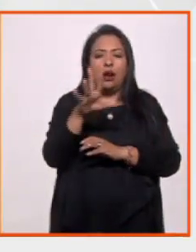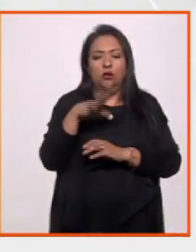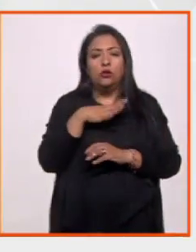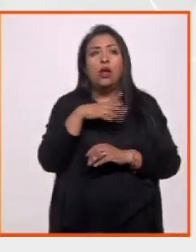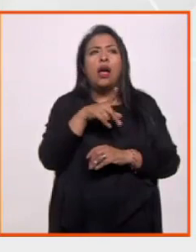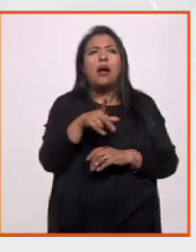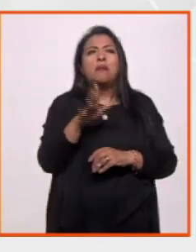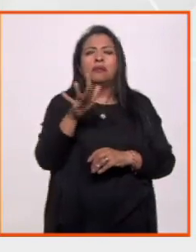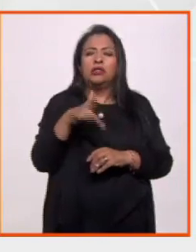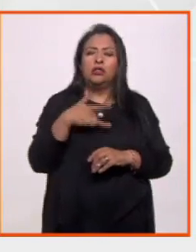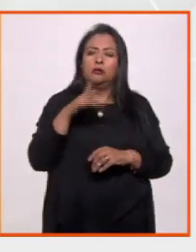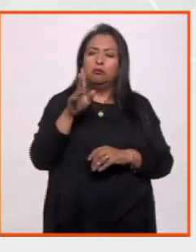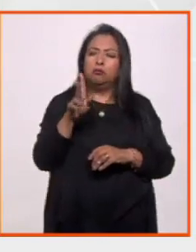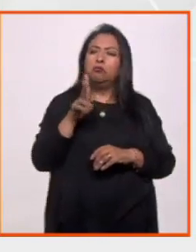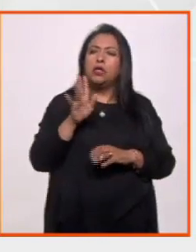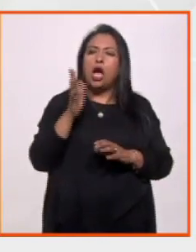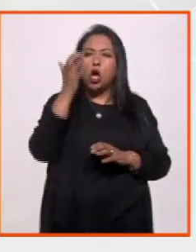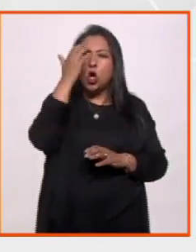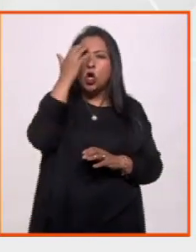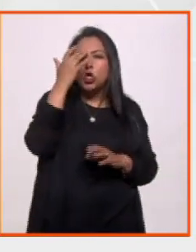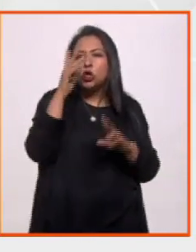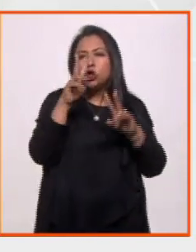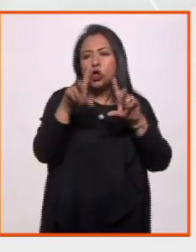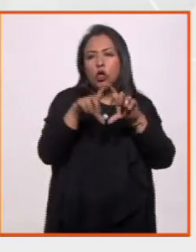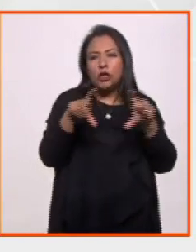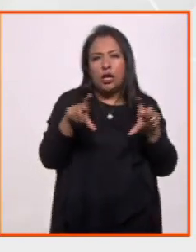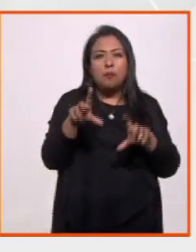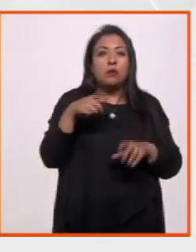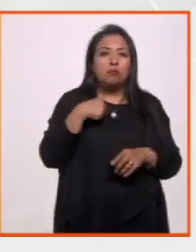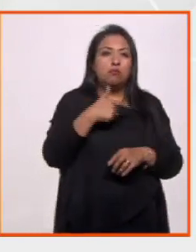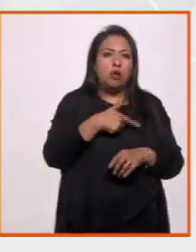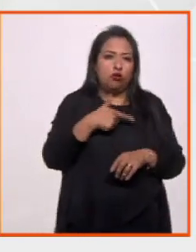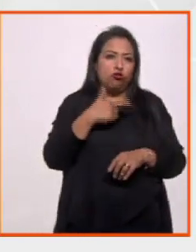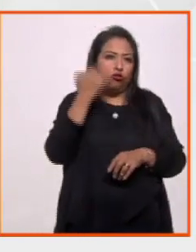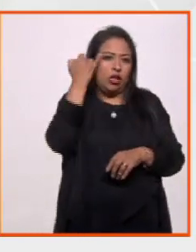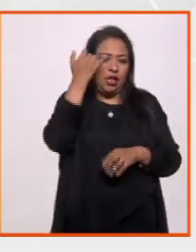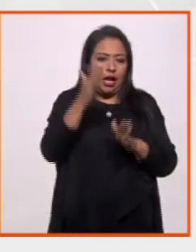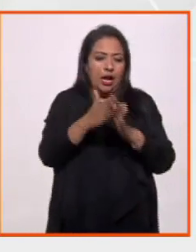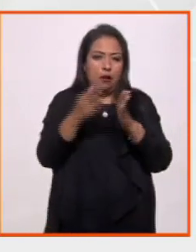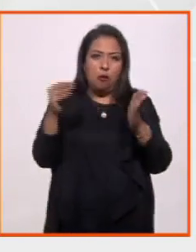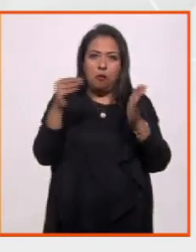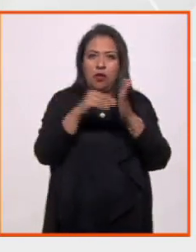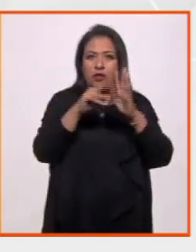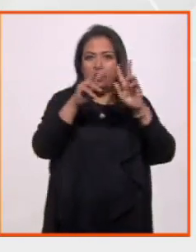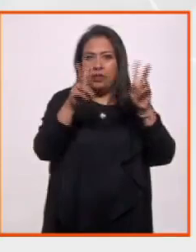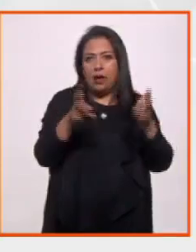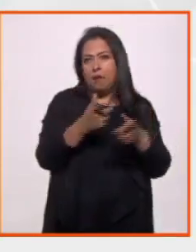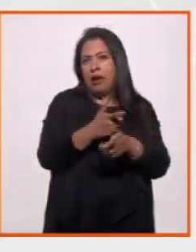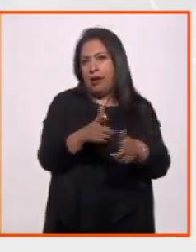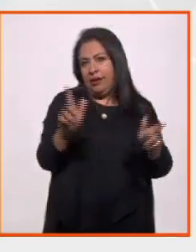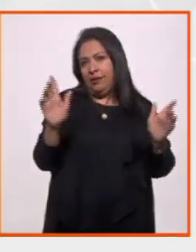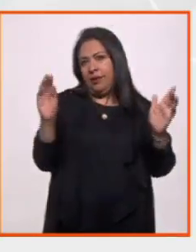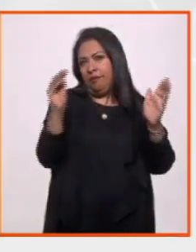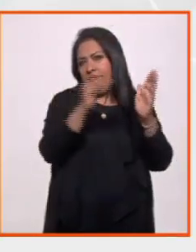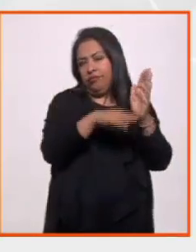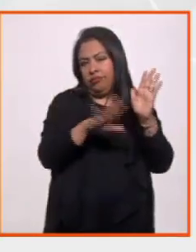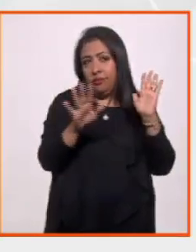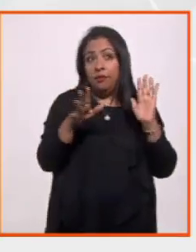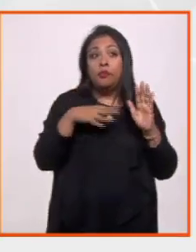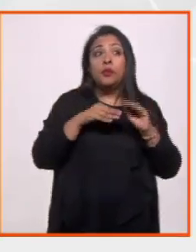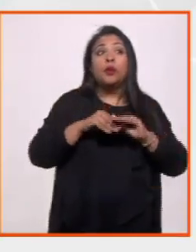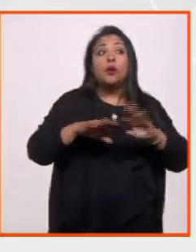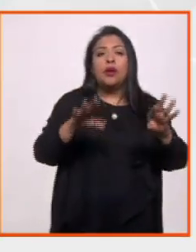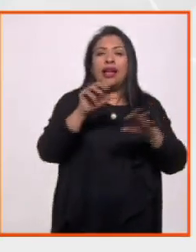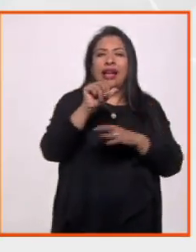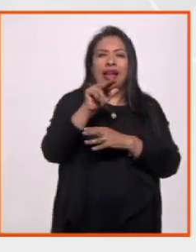los textos y a la vez me gustaba mucho la idea de un libro que se llamara así, Tema Libre. Publicado